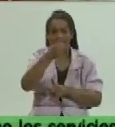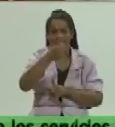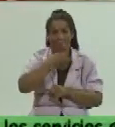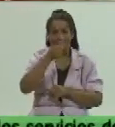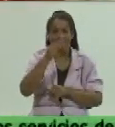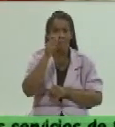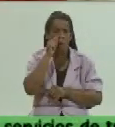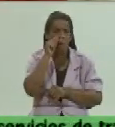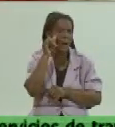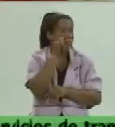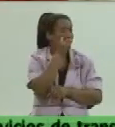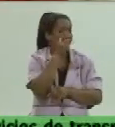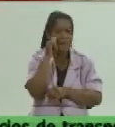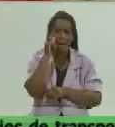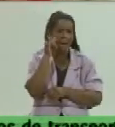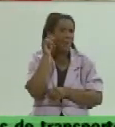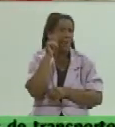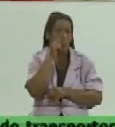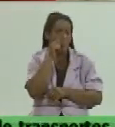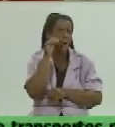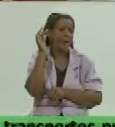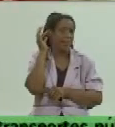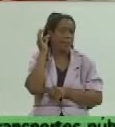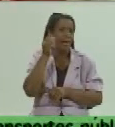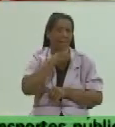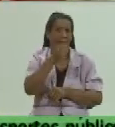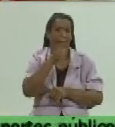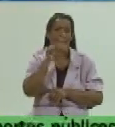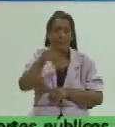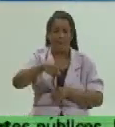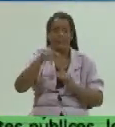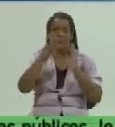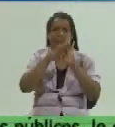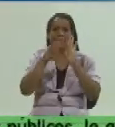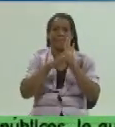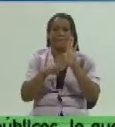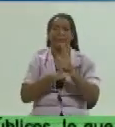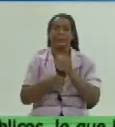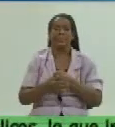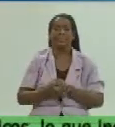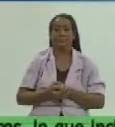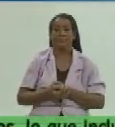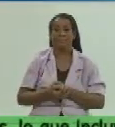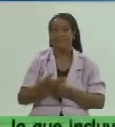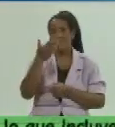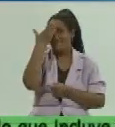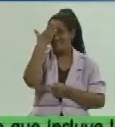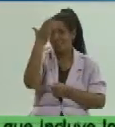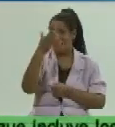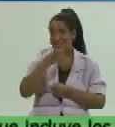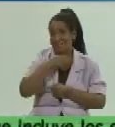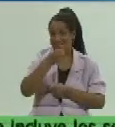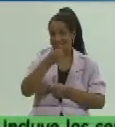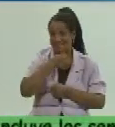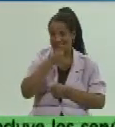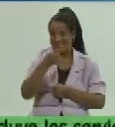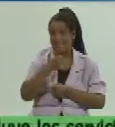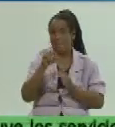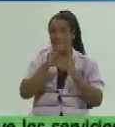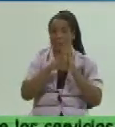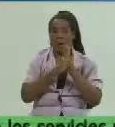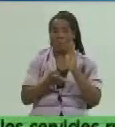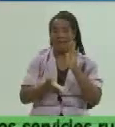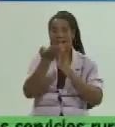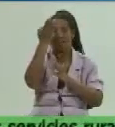Jorge y Natacha Díaz-Bardón para este espacio gracias Natacha y Rafael Jorge Alto y Claro venía dándole